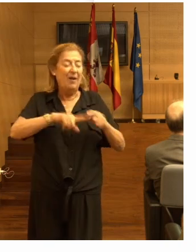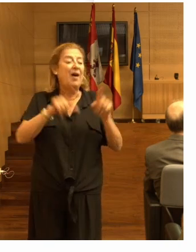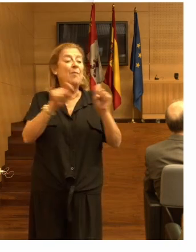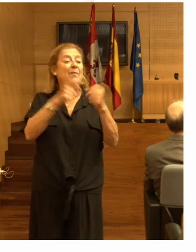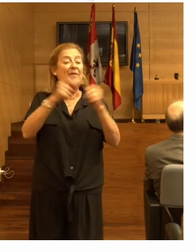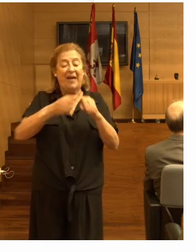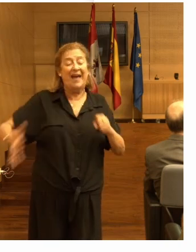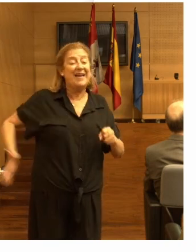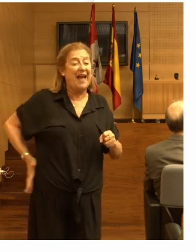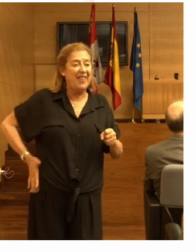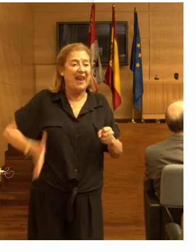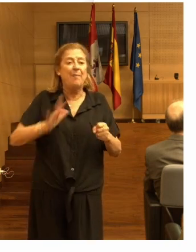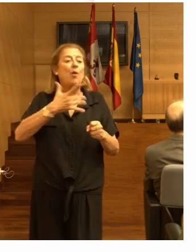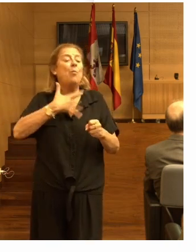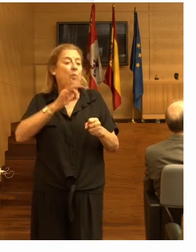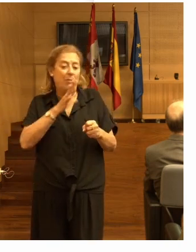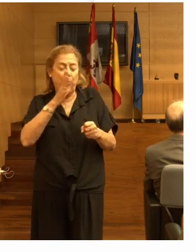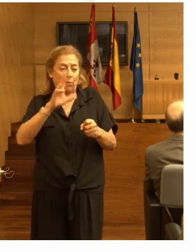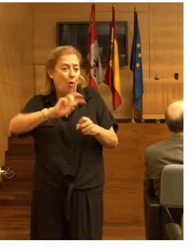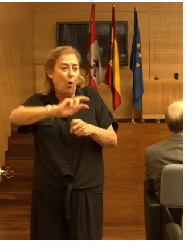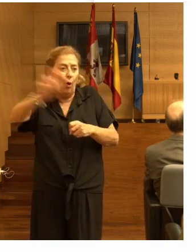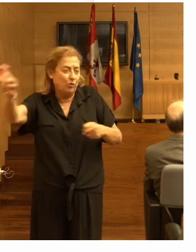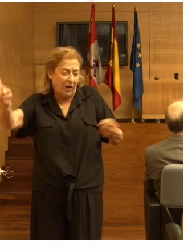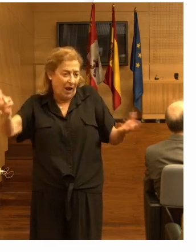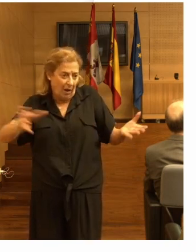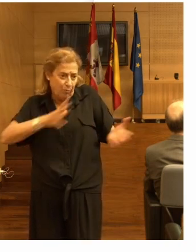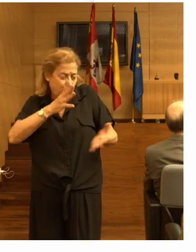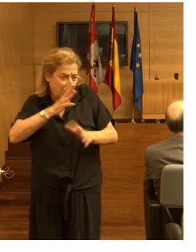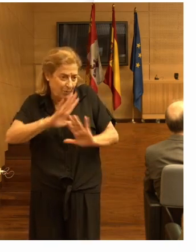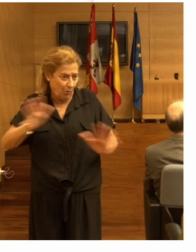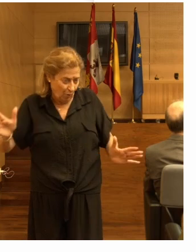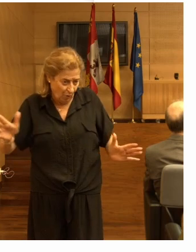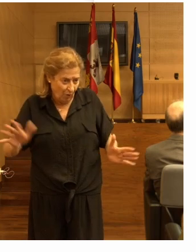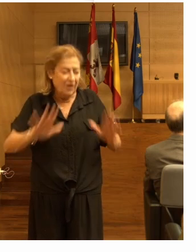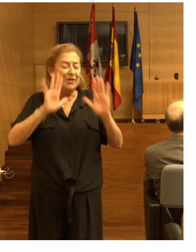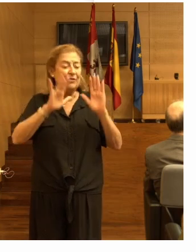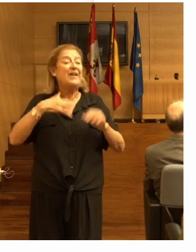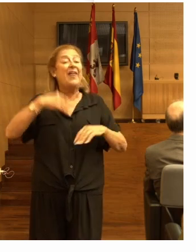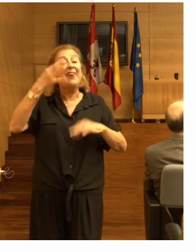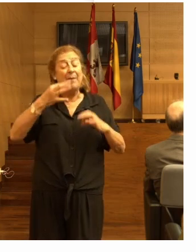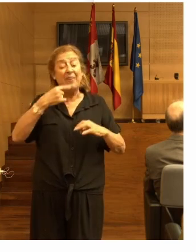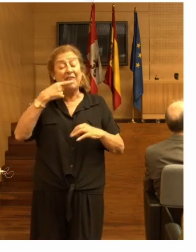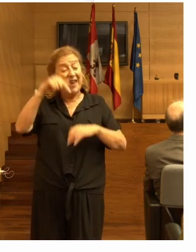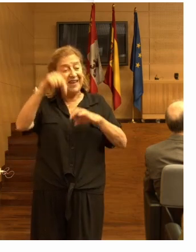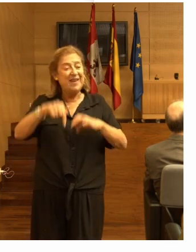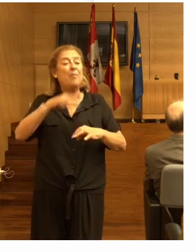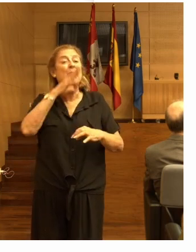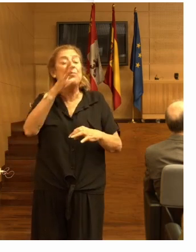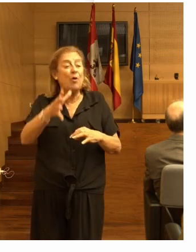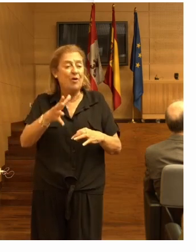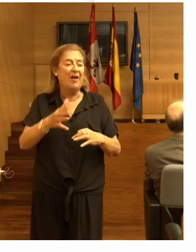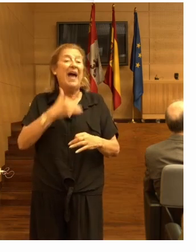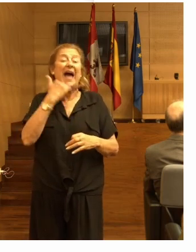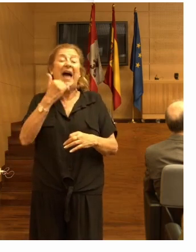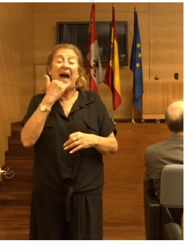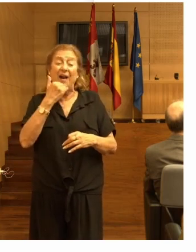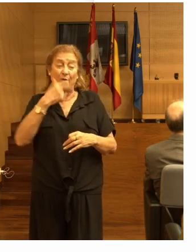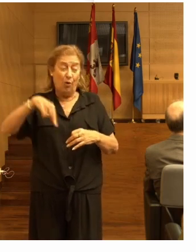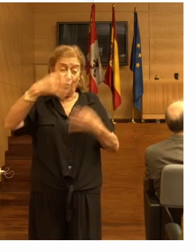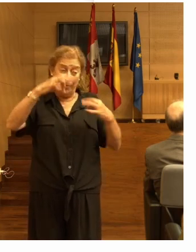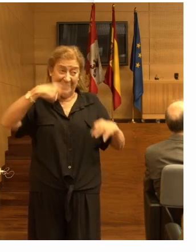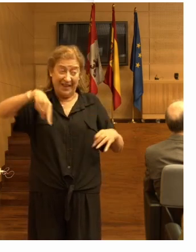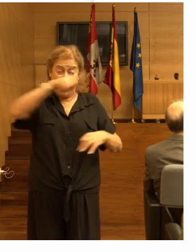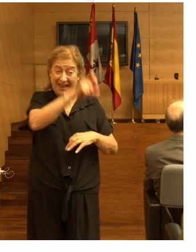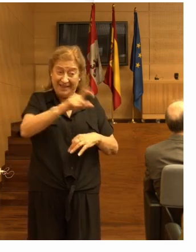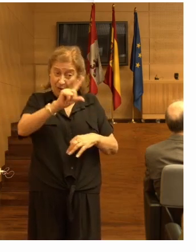cadera, pero puede ser por cualquier otra cadera. Y lo que tenemos que subrayar aquí, porque es algo que no se suele tener en cuenta,